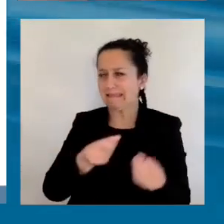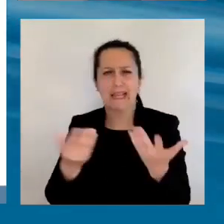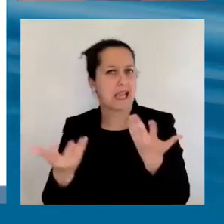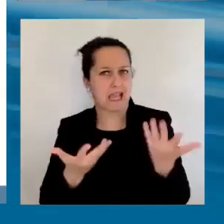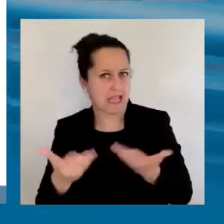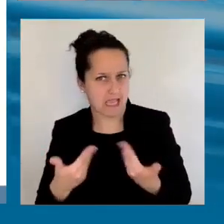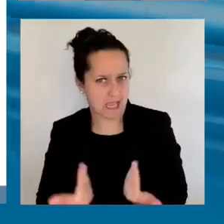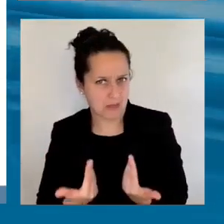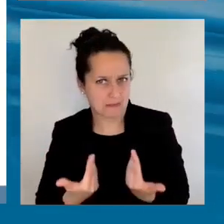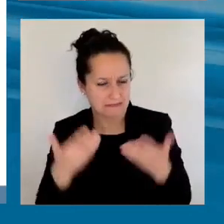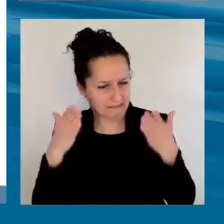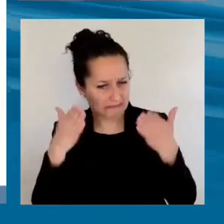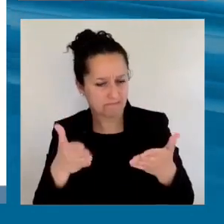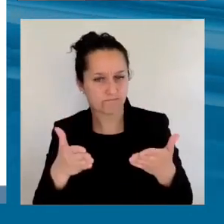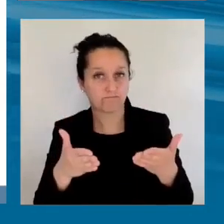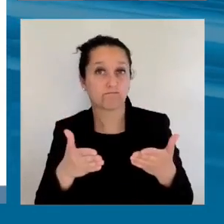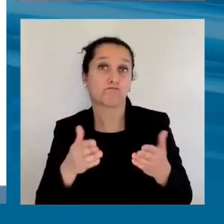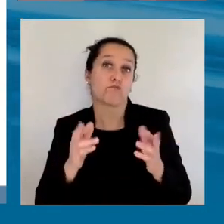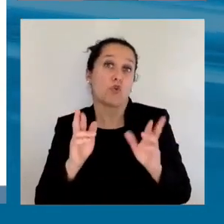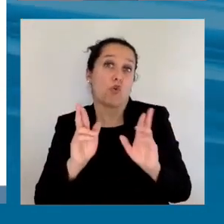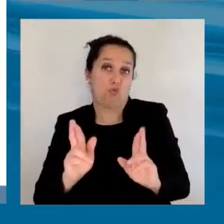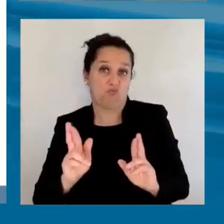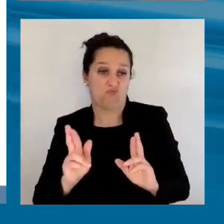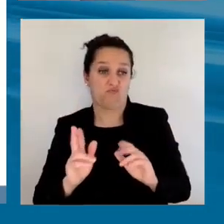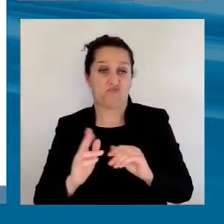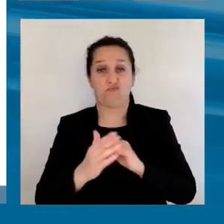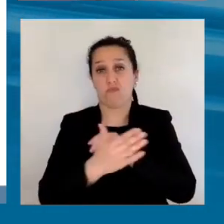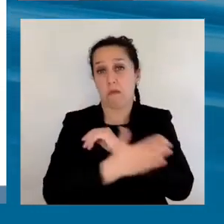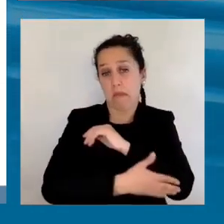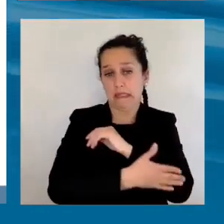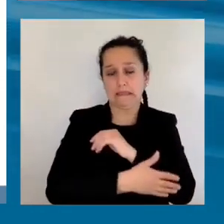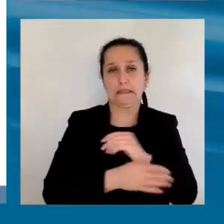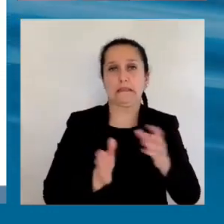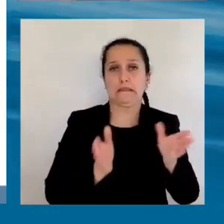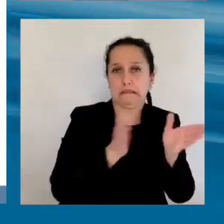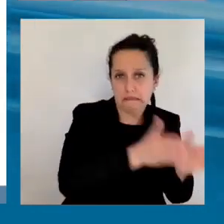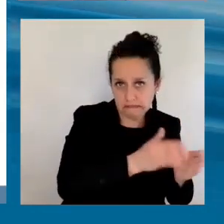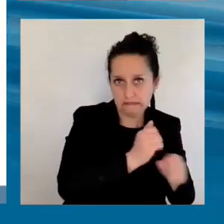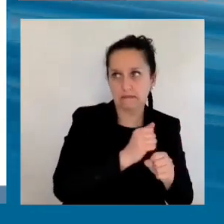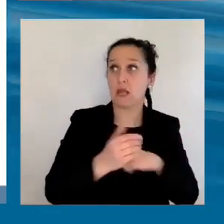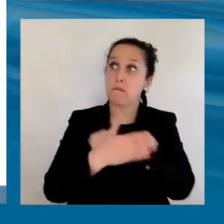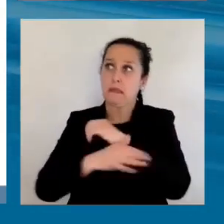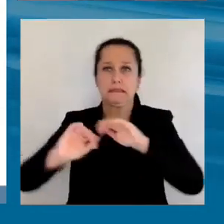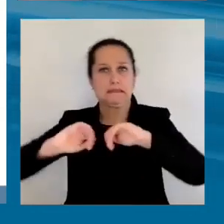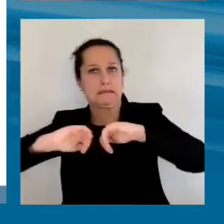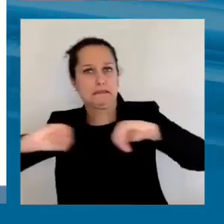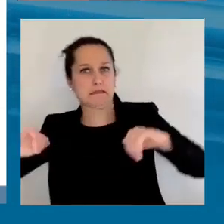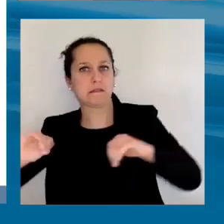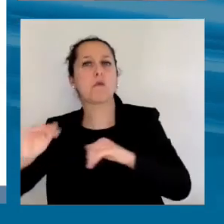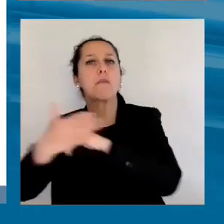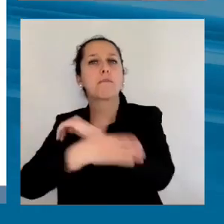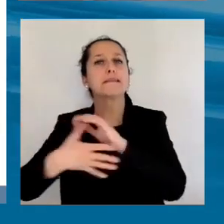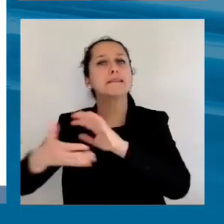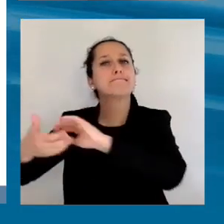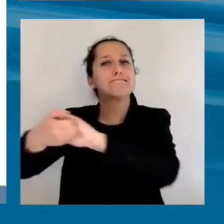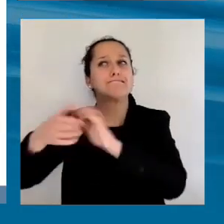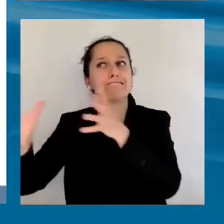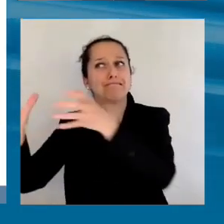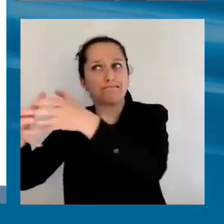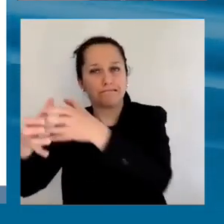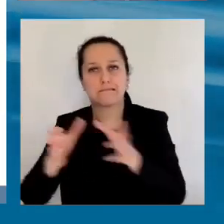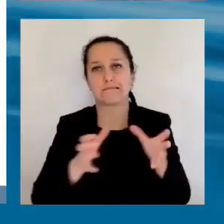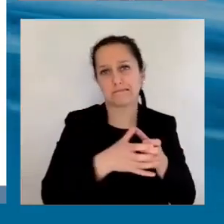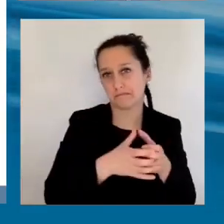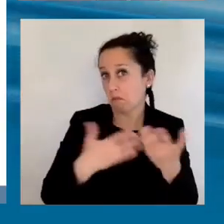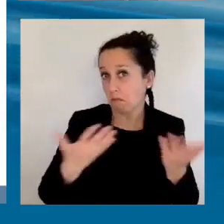tratamos como países de guardar equidistancia entre los diferentes bloques geopolíticos y las rivalidades. ¿Nos alineamos? Hay